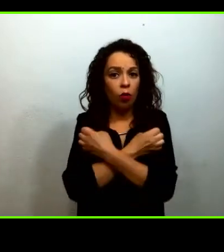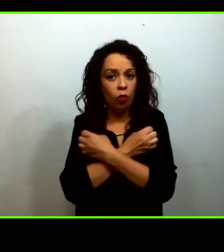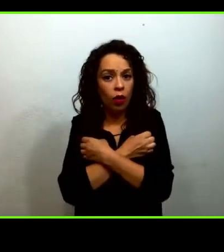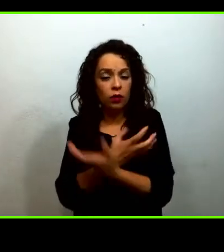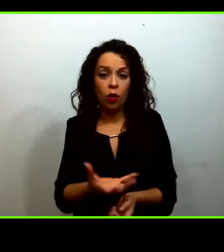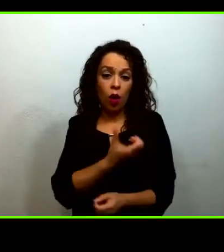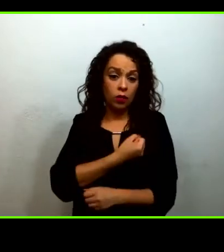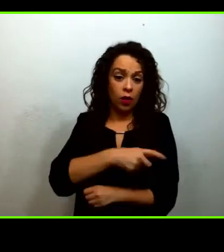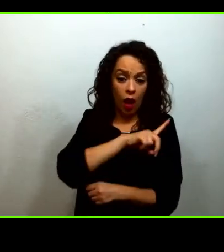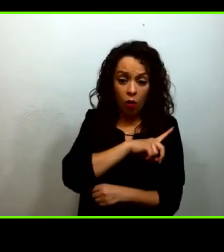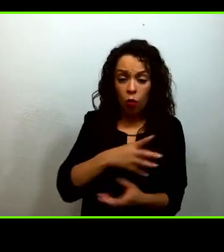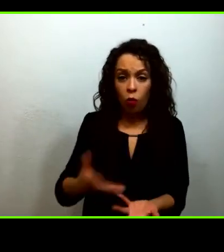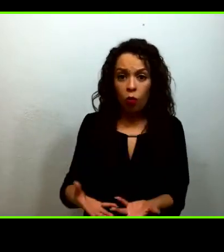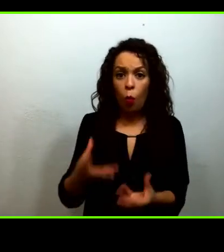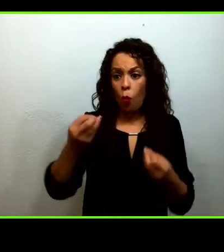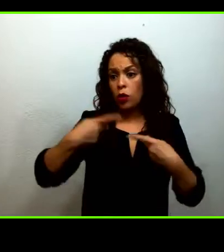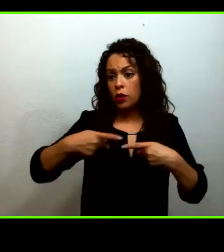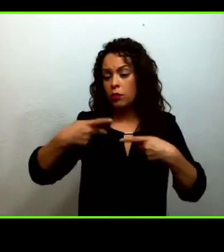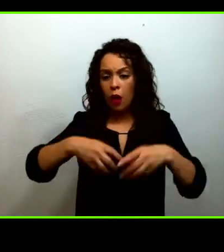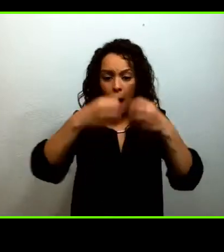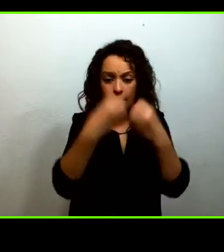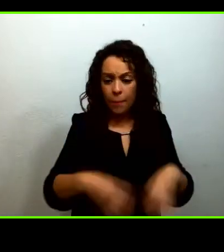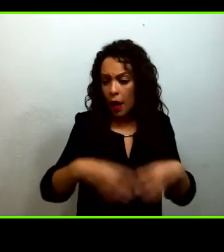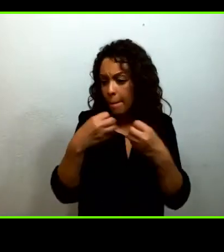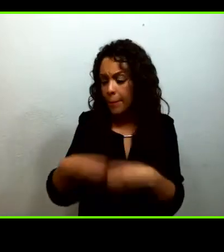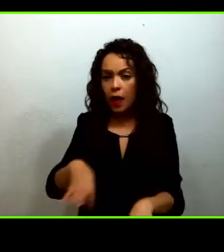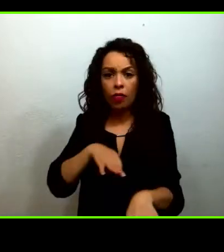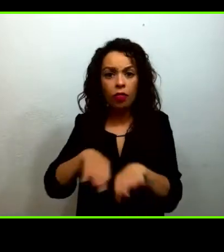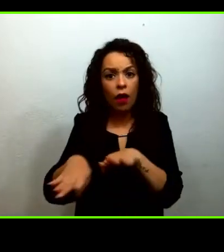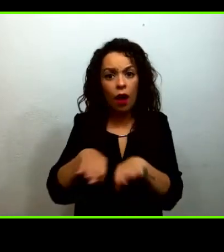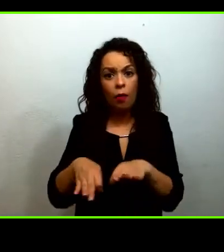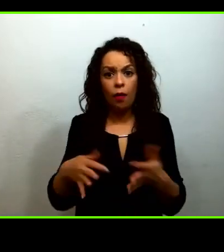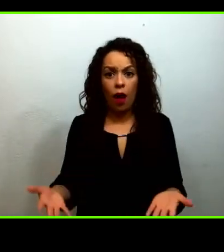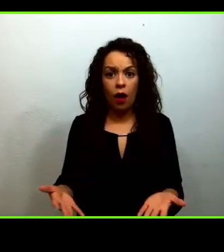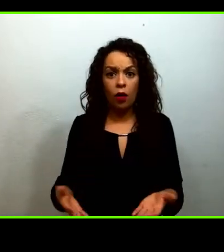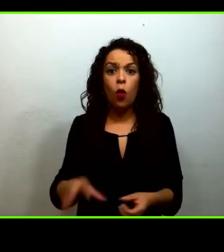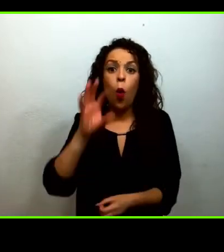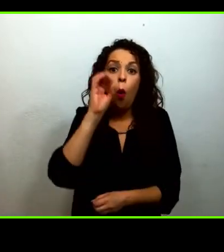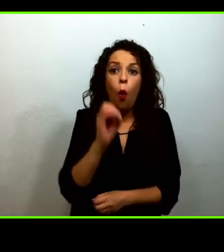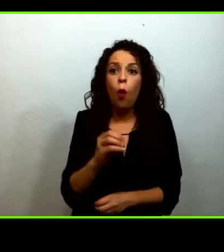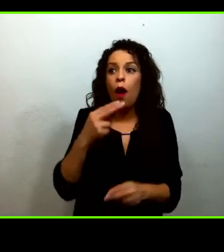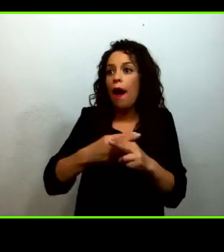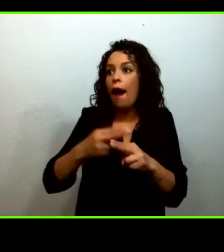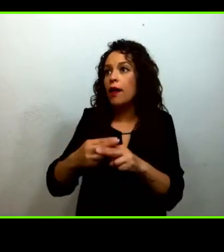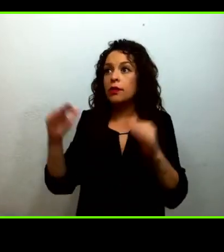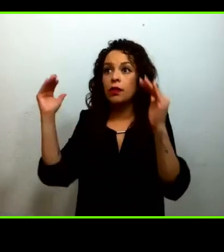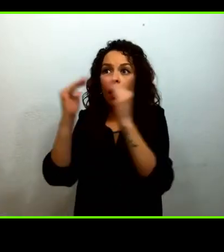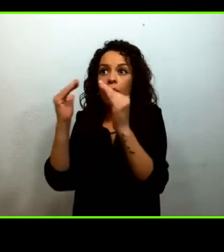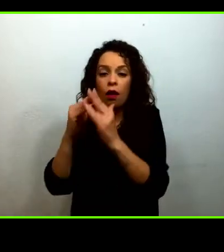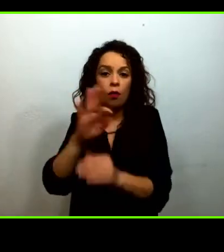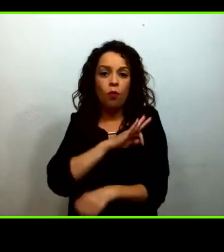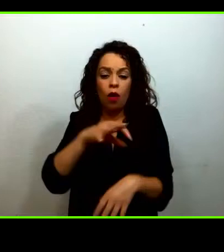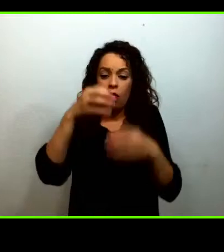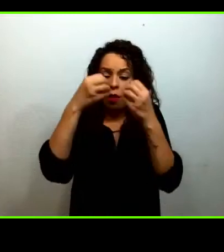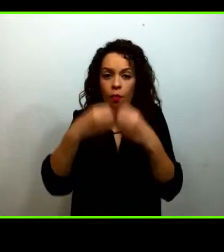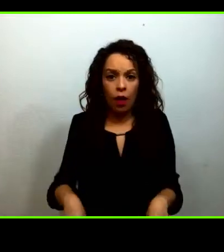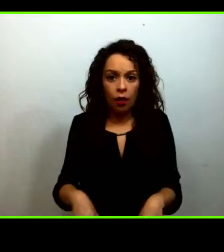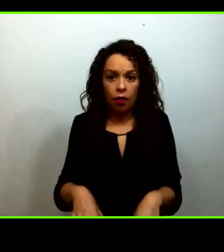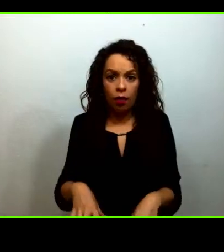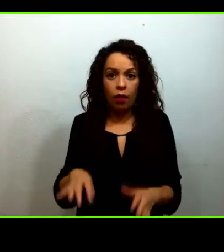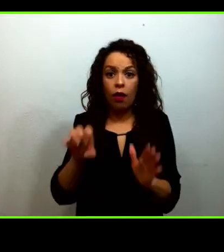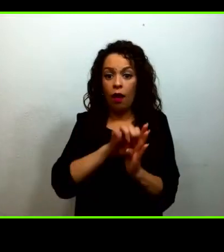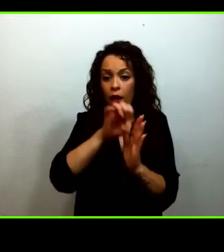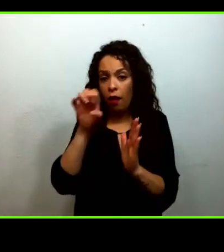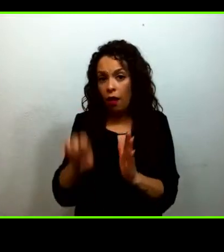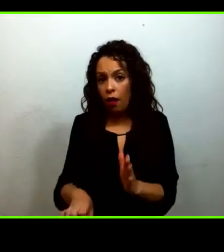perder sus patrimonios a causa a veces de fenómenos naturales o como lo que estamos viviendo ahora a causa de una pandemia